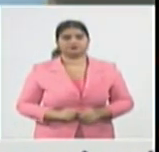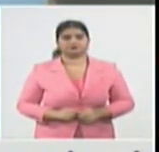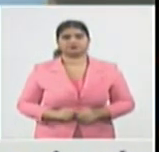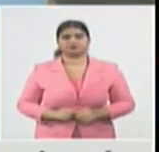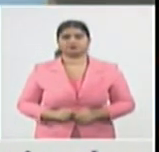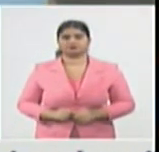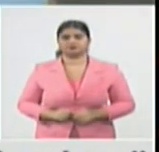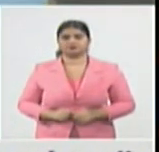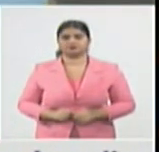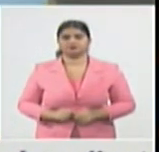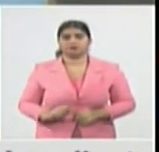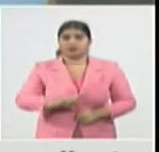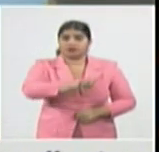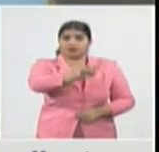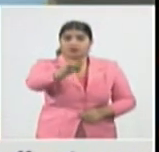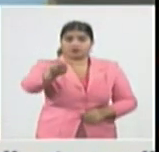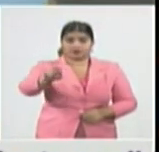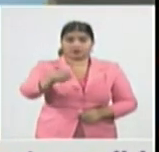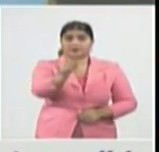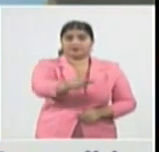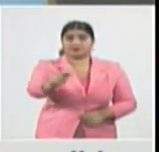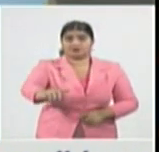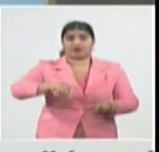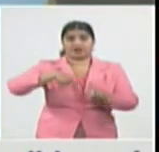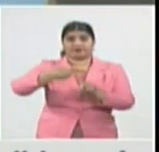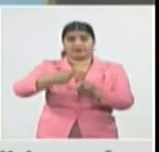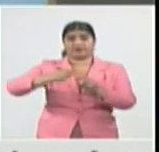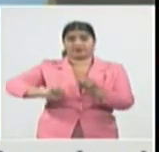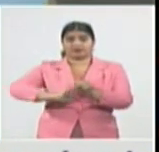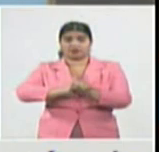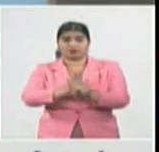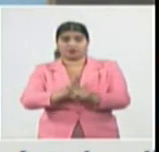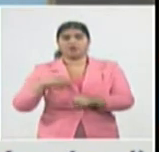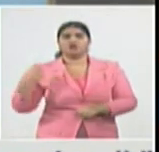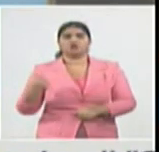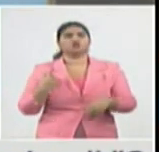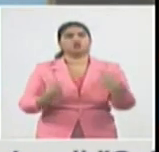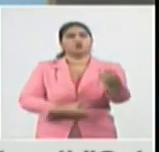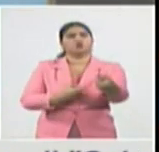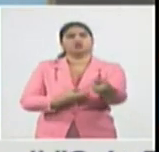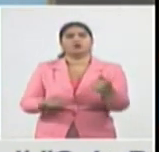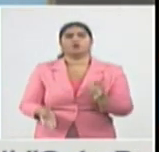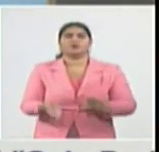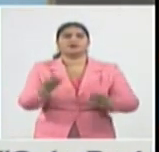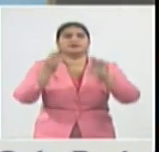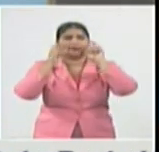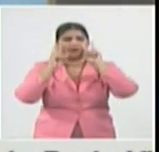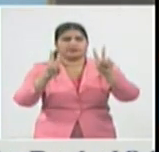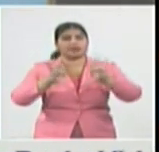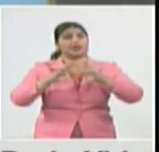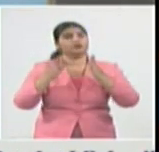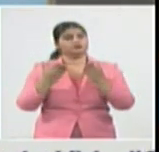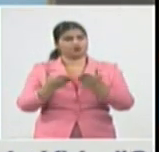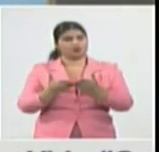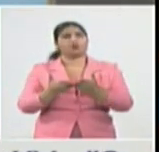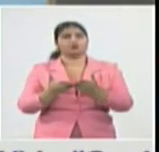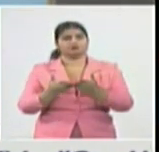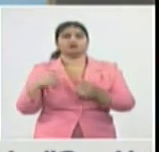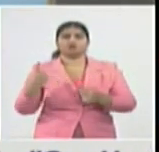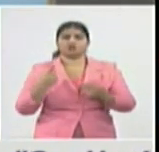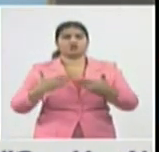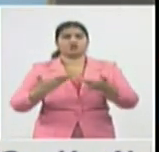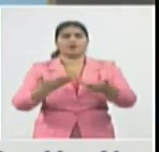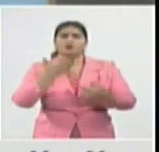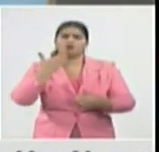seguros los pacientes y familiar desde que aquí no se abandona nada y que todos los pacientes aquí reciban lo mejor que tiene la institución lo mejor que tiene el centro